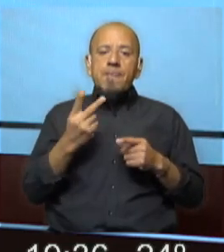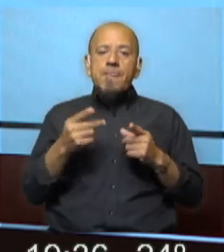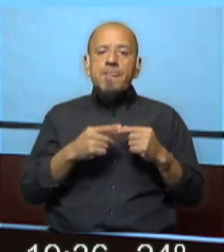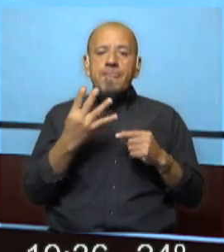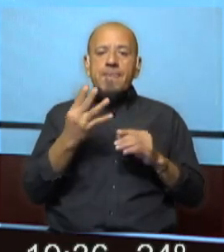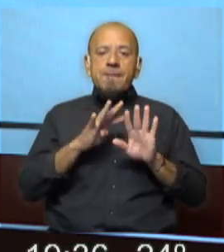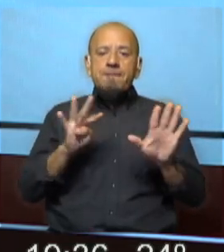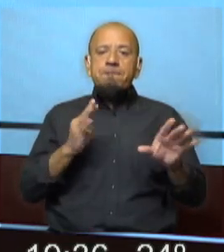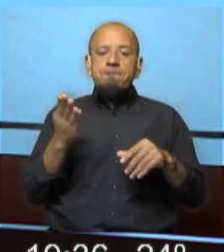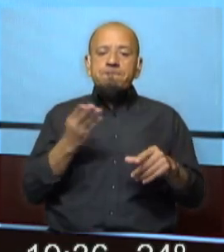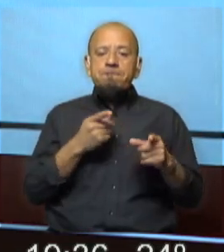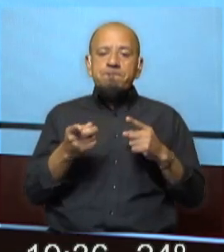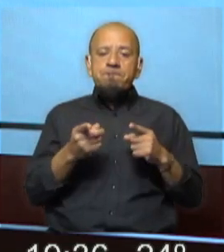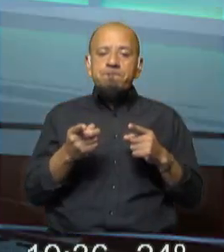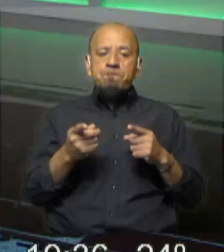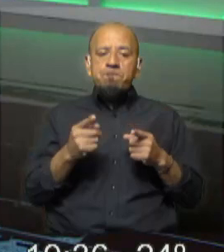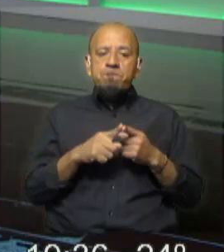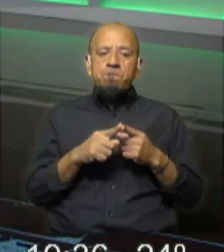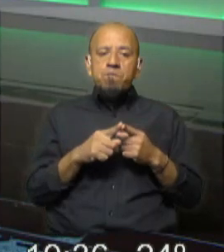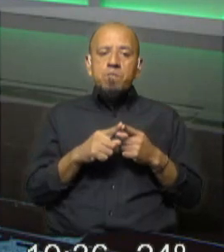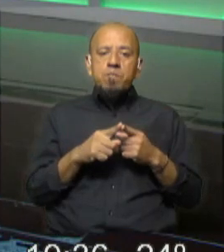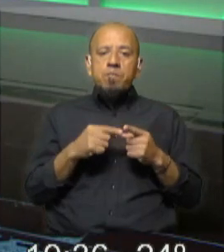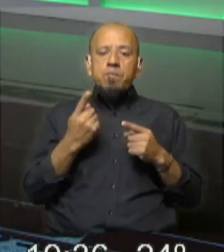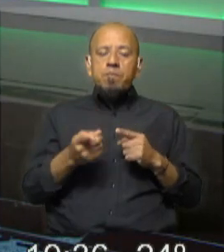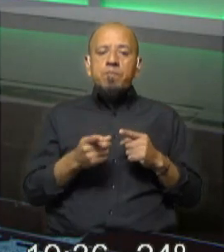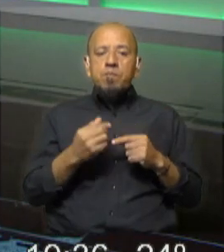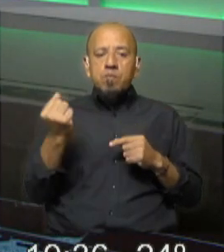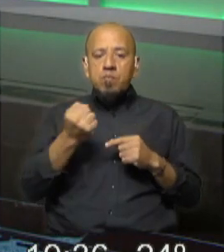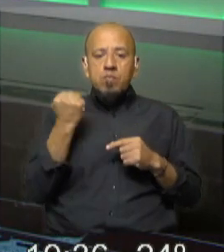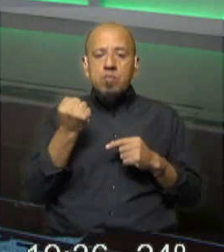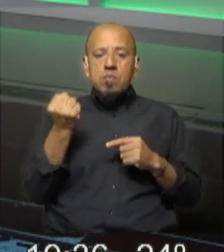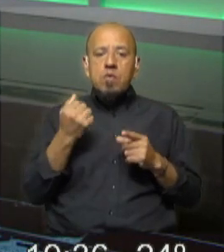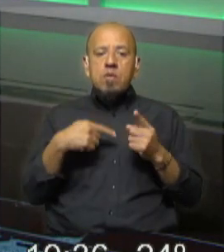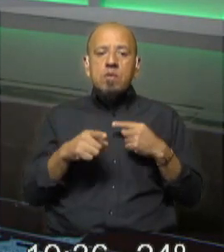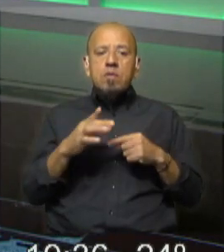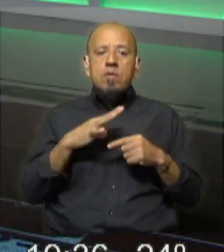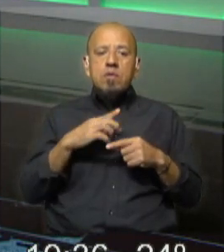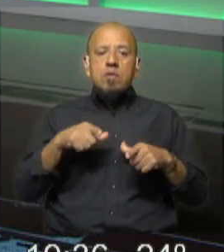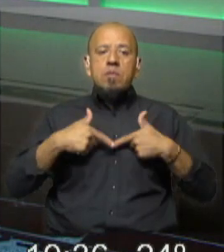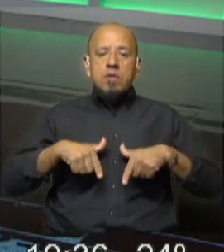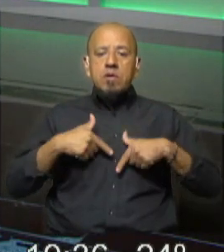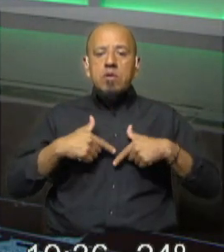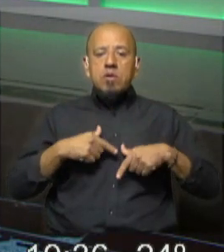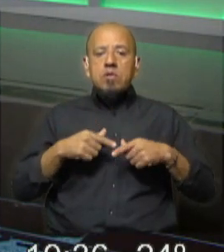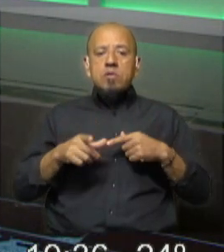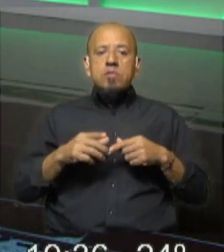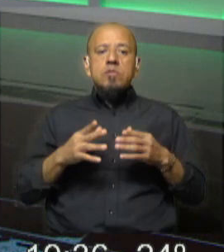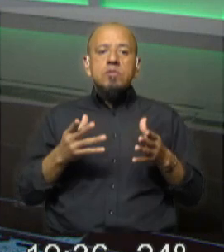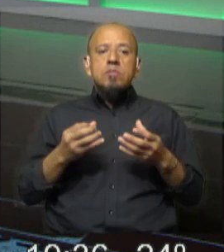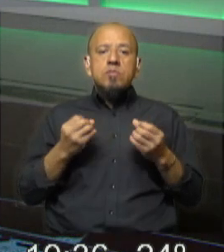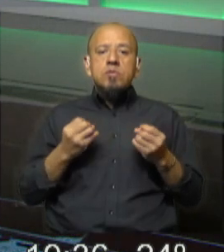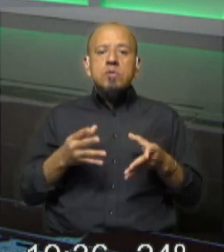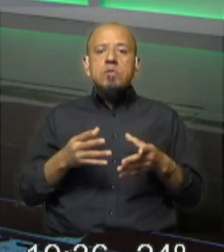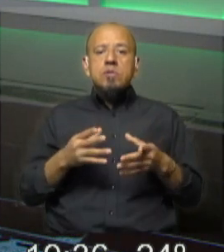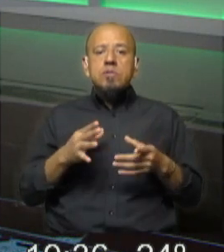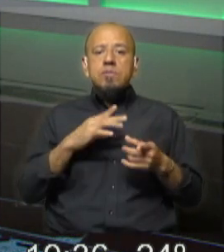% o son números cercanos y otro dato importante que tiene que ver con una lectura que hace el Ministerio del Interior tiene que ver con los motivos por cual